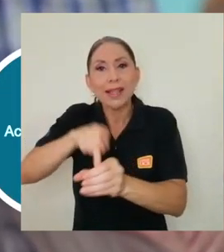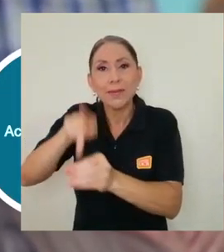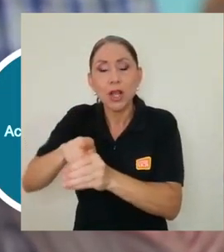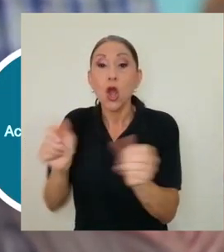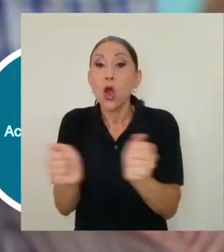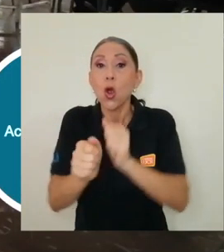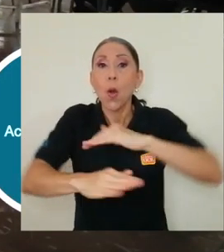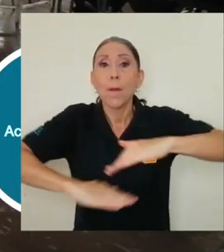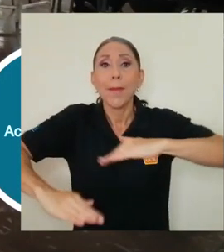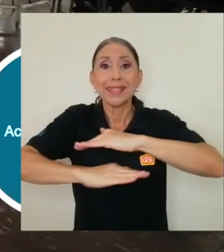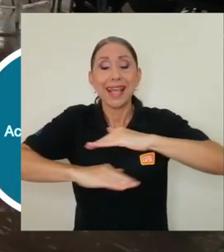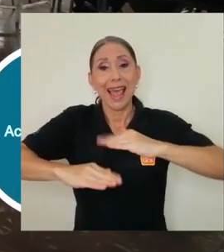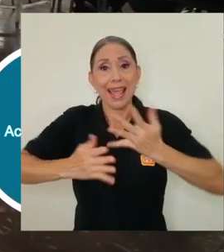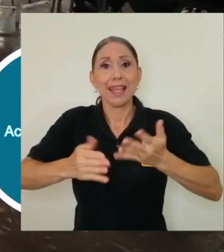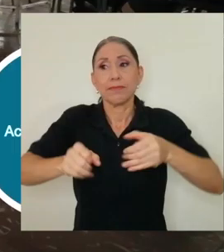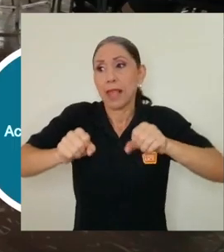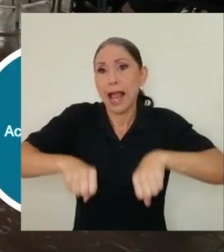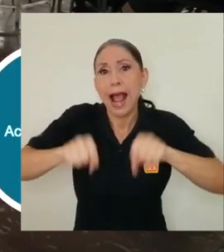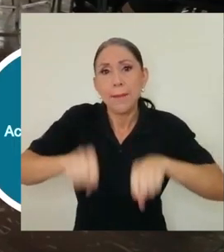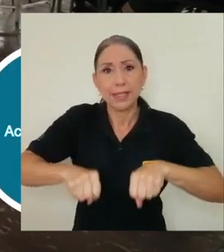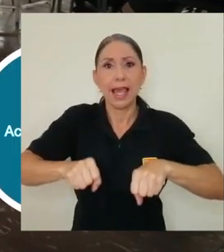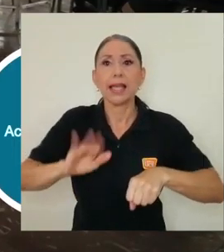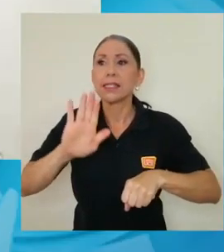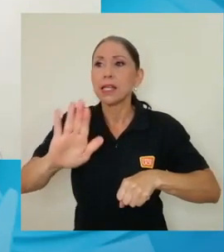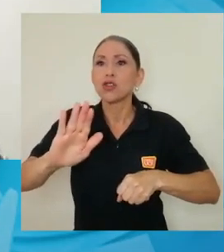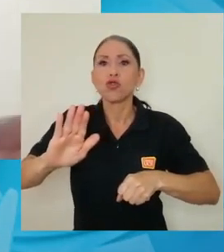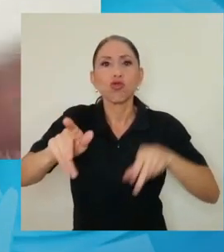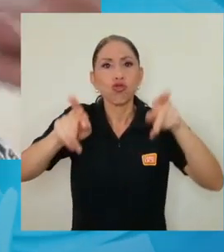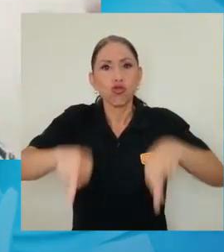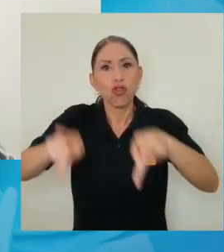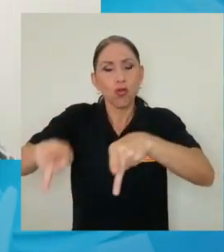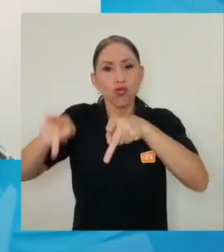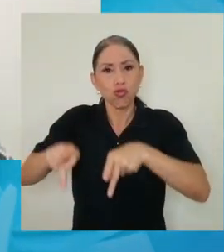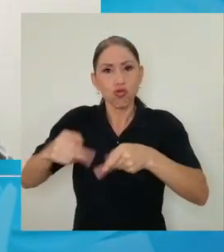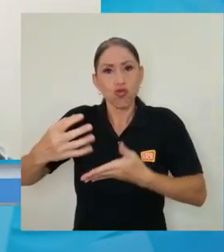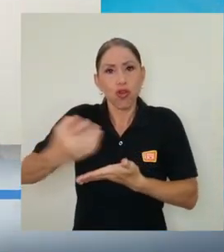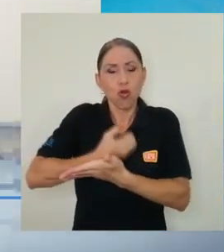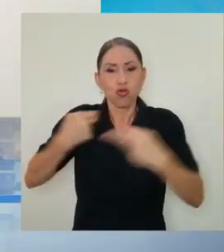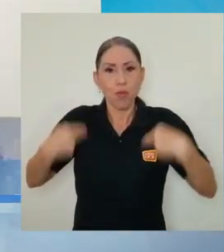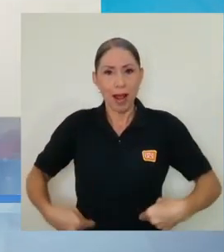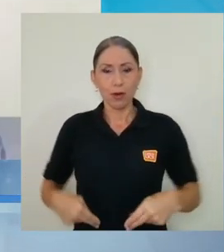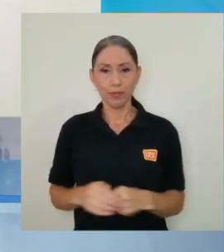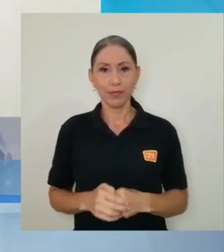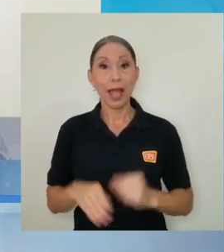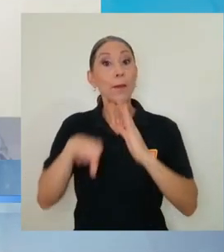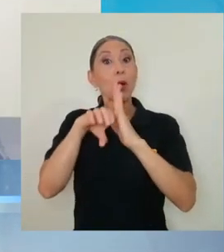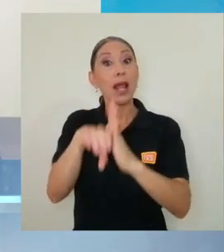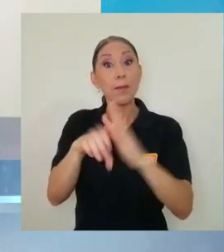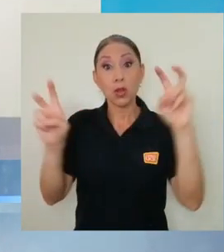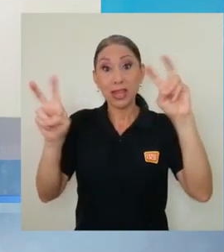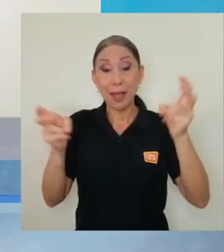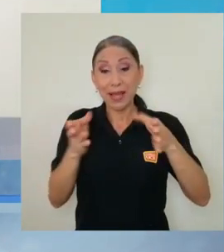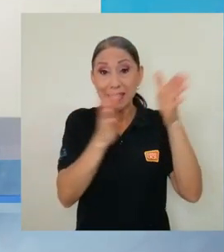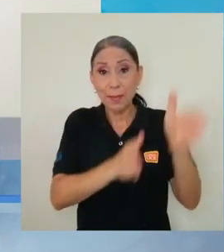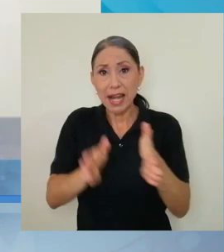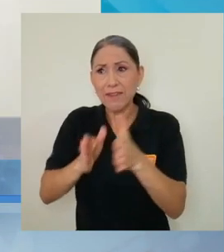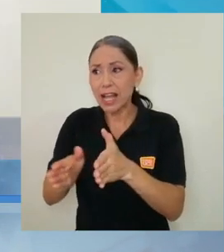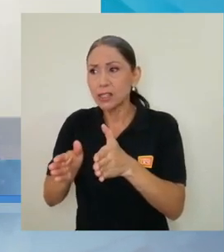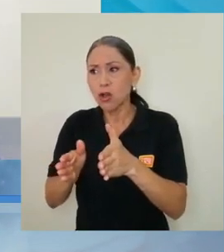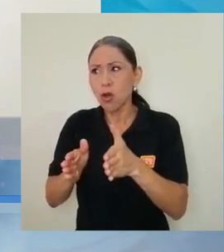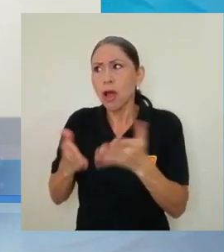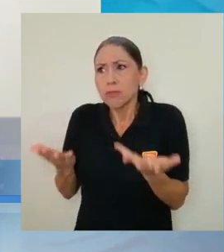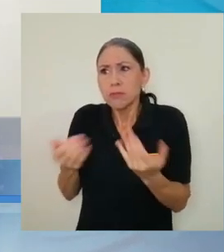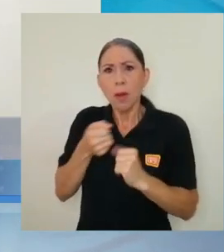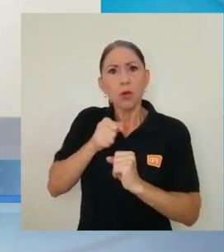con base en las capacidades de su recurso humano. Es decir, si estamos viendo temas de planificación, bueno, cómo está la municipalidad